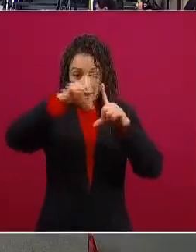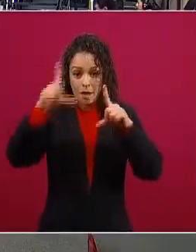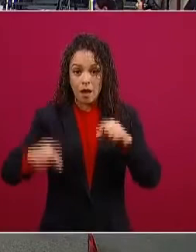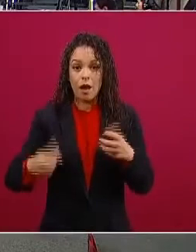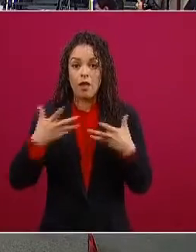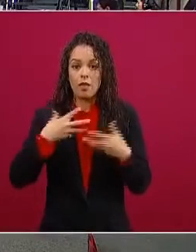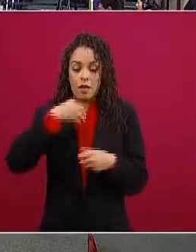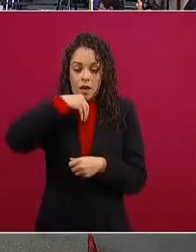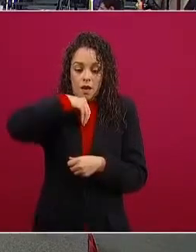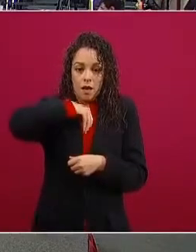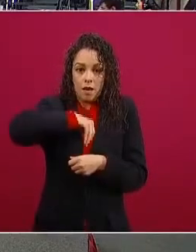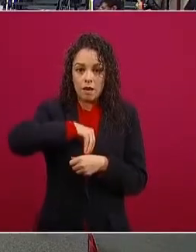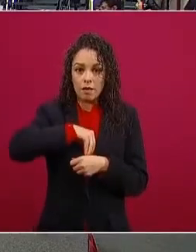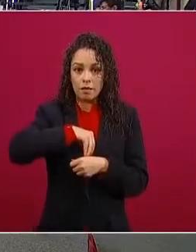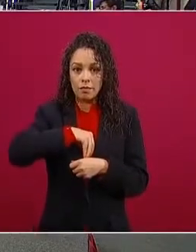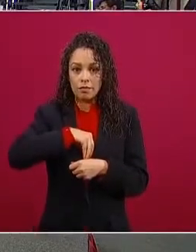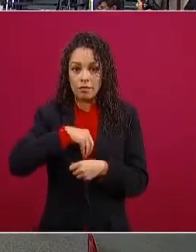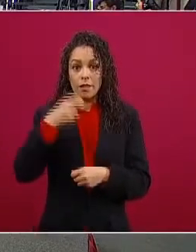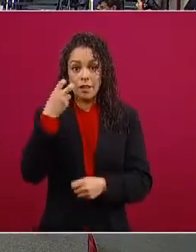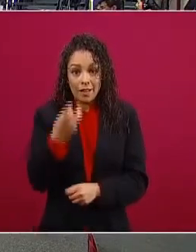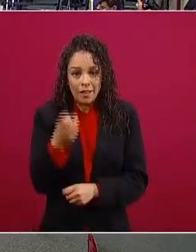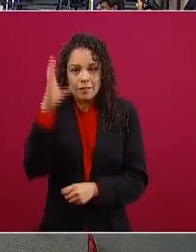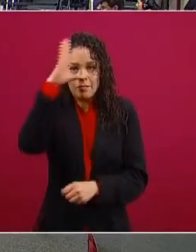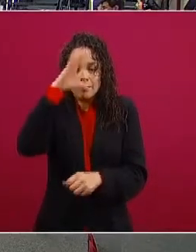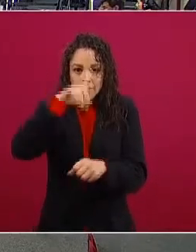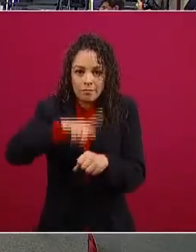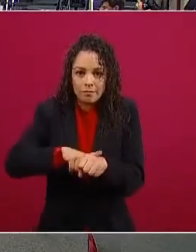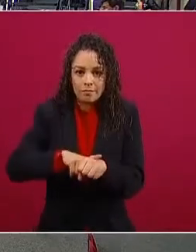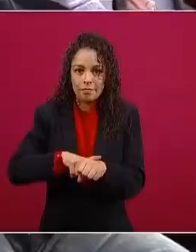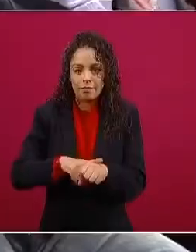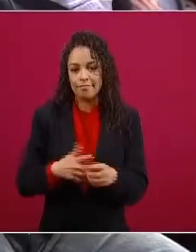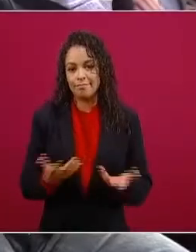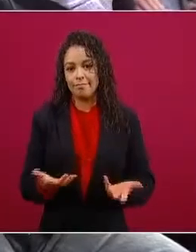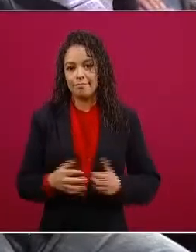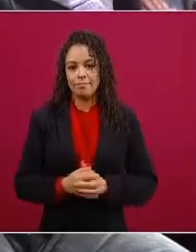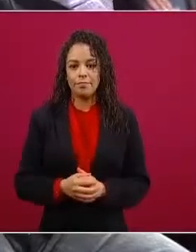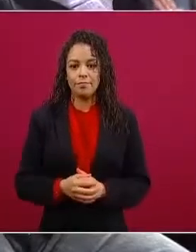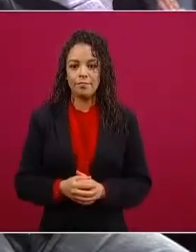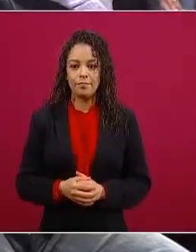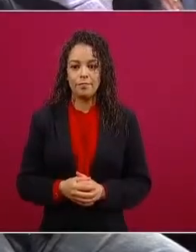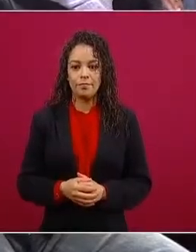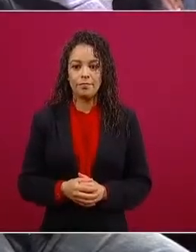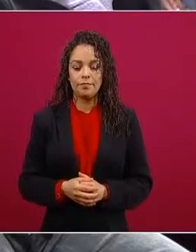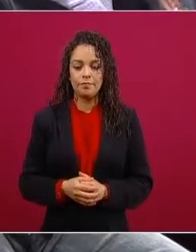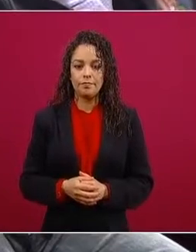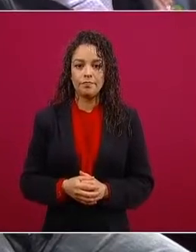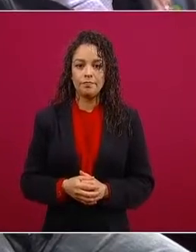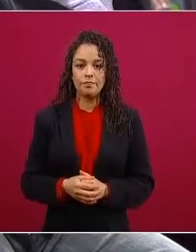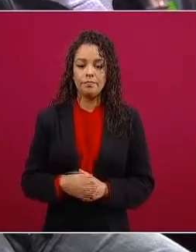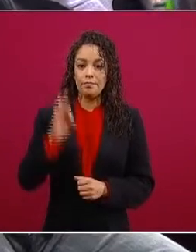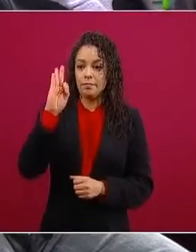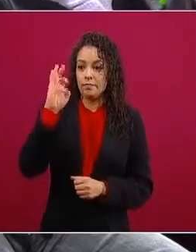por ejemplo decía el maestro Fernando Benítez